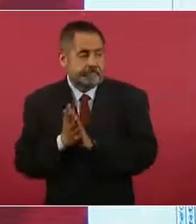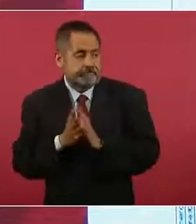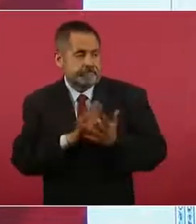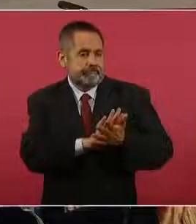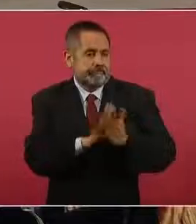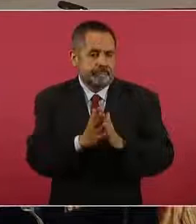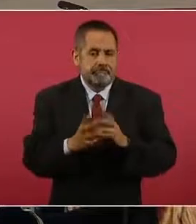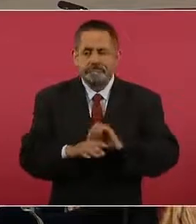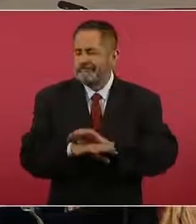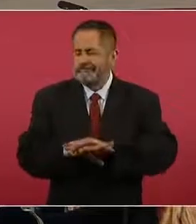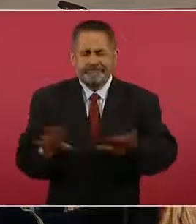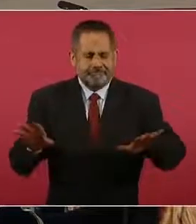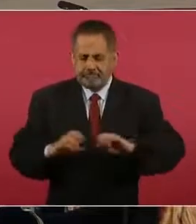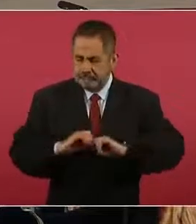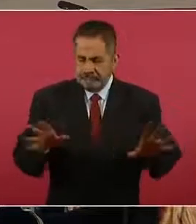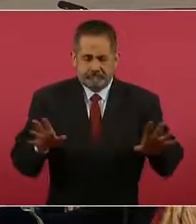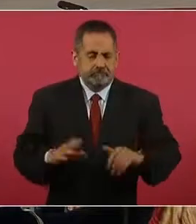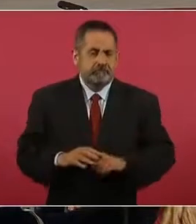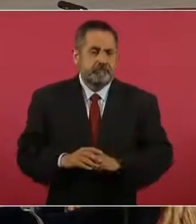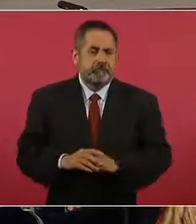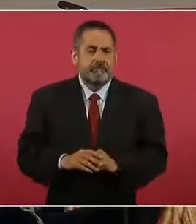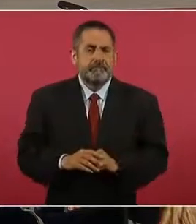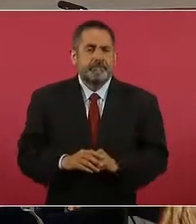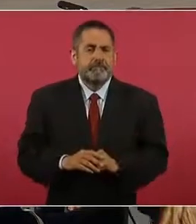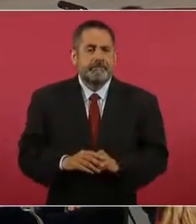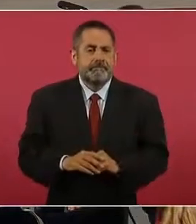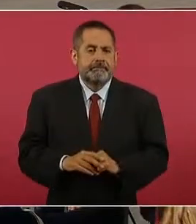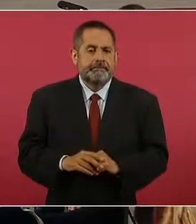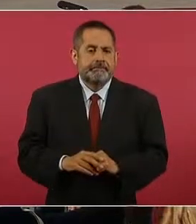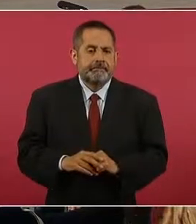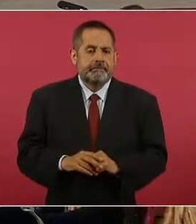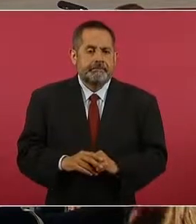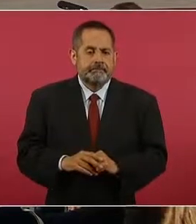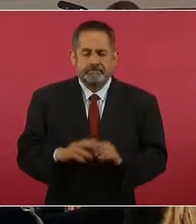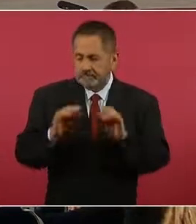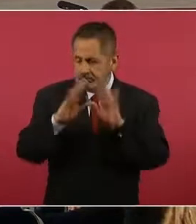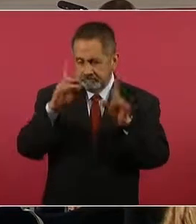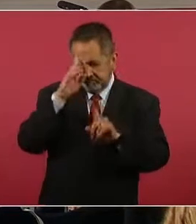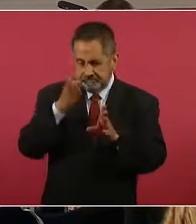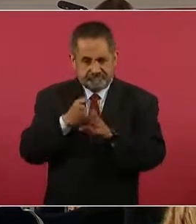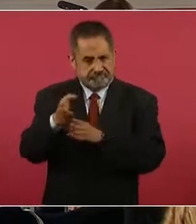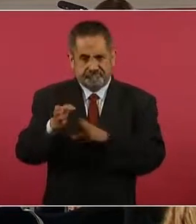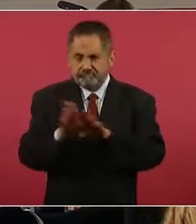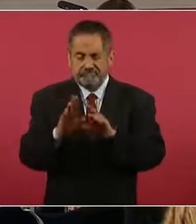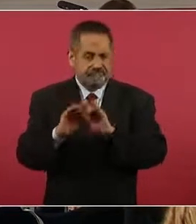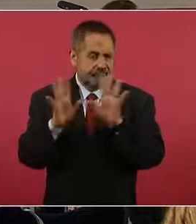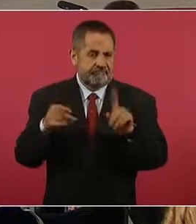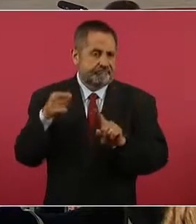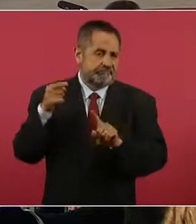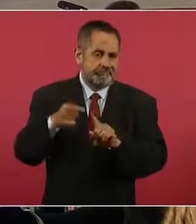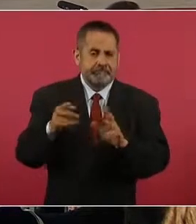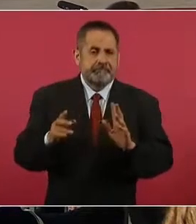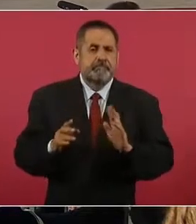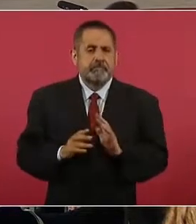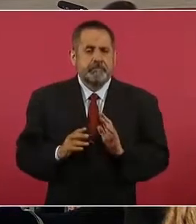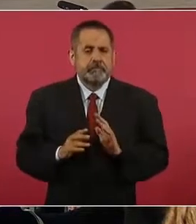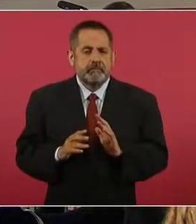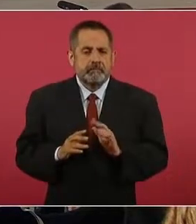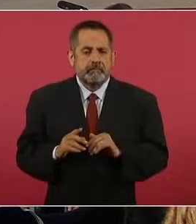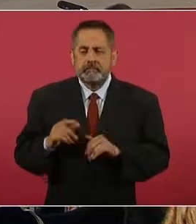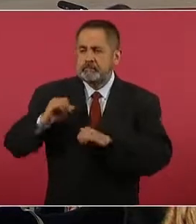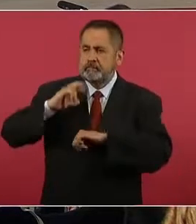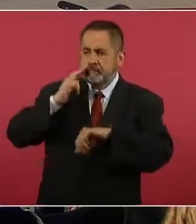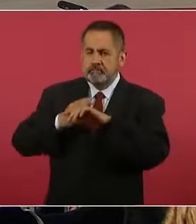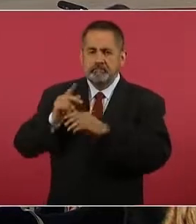está bien definida la autoridad